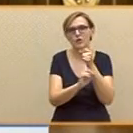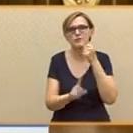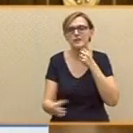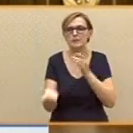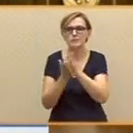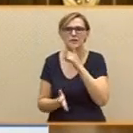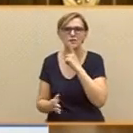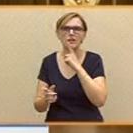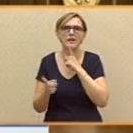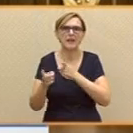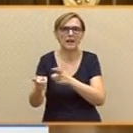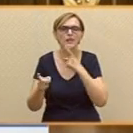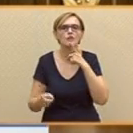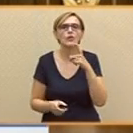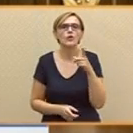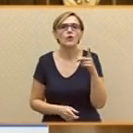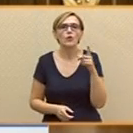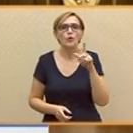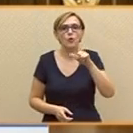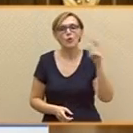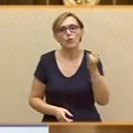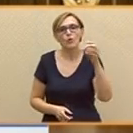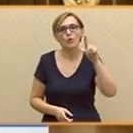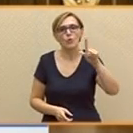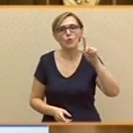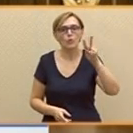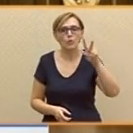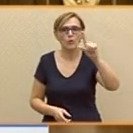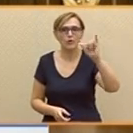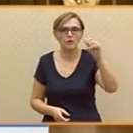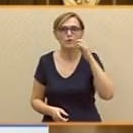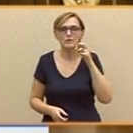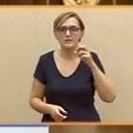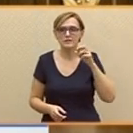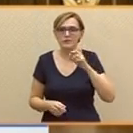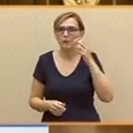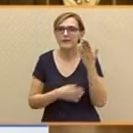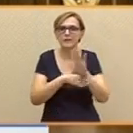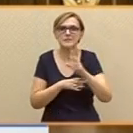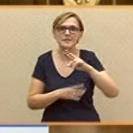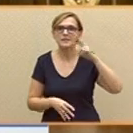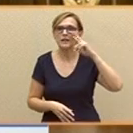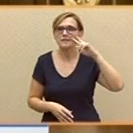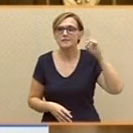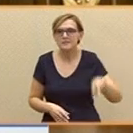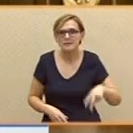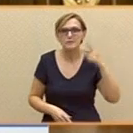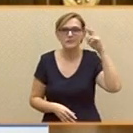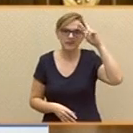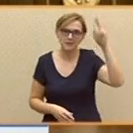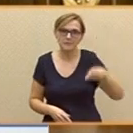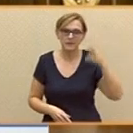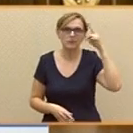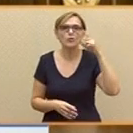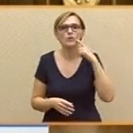a la indignidad de su gobierno, Julio representa para mí la respetabilidad y la decencia, el espejo en el que queremos mirarnos. En España hay